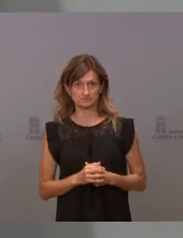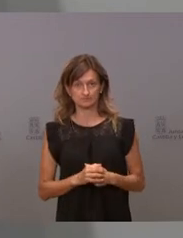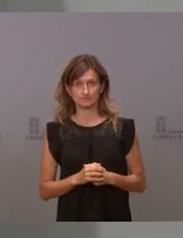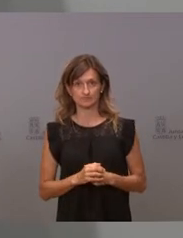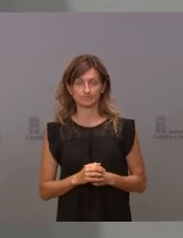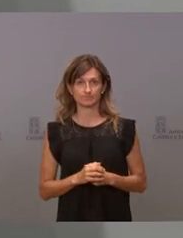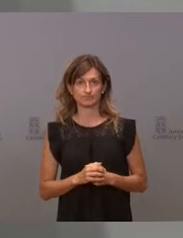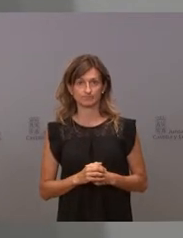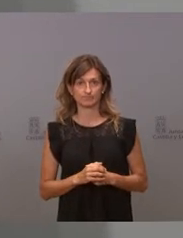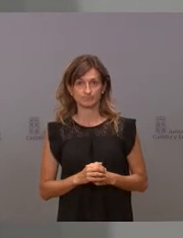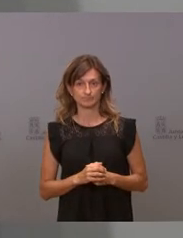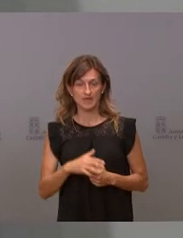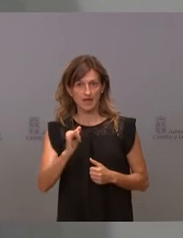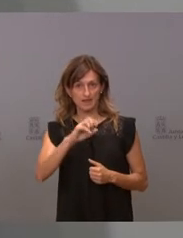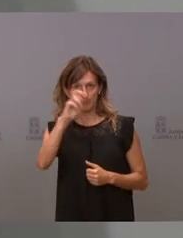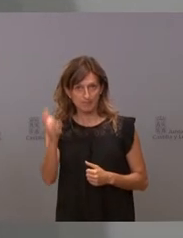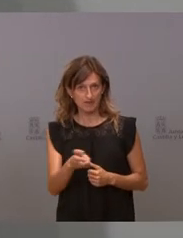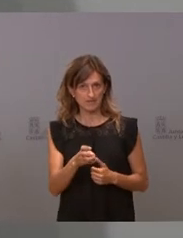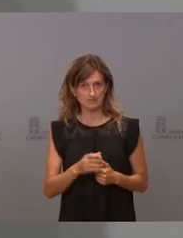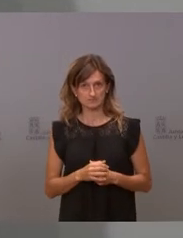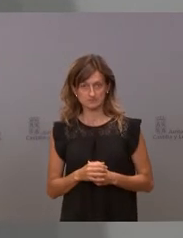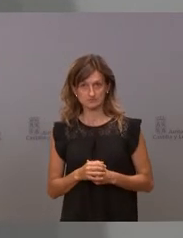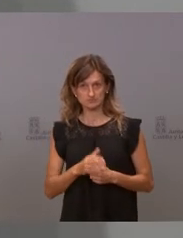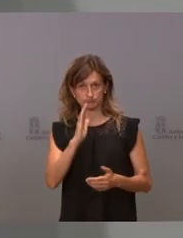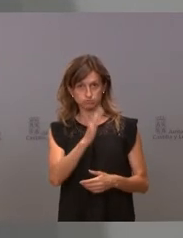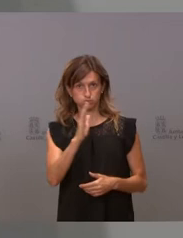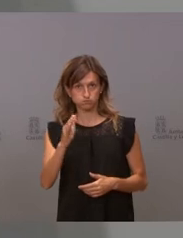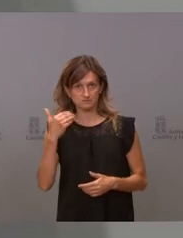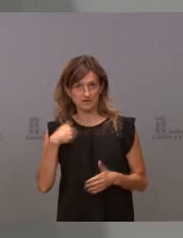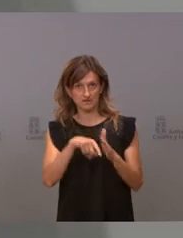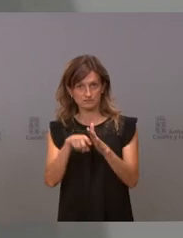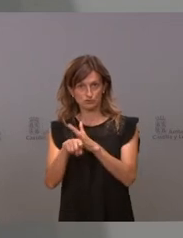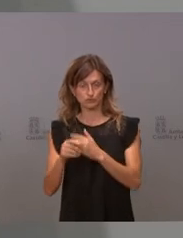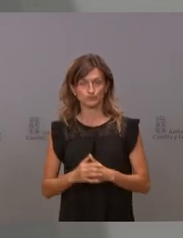De hecho, hay varias sanciones tramitándose.